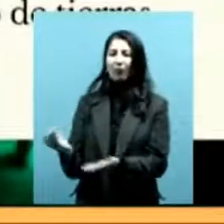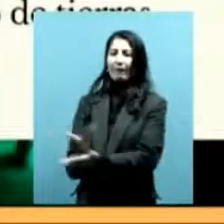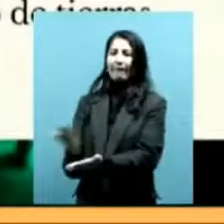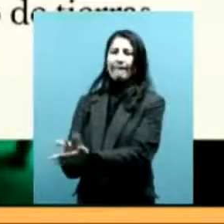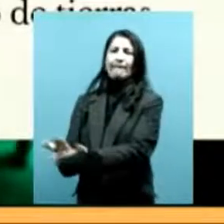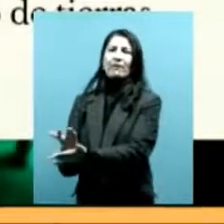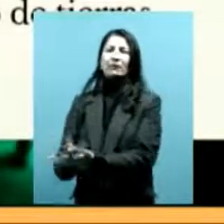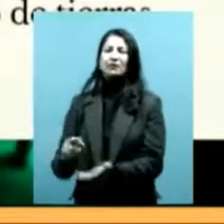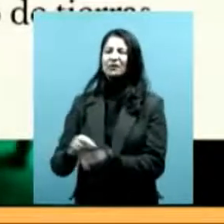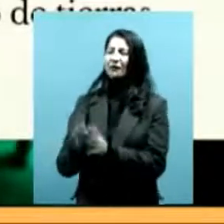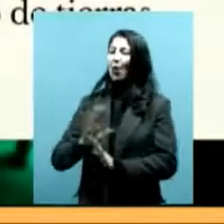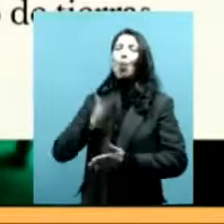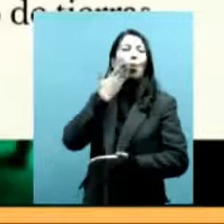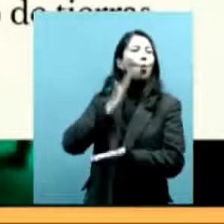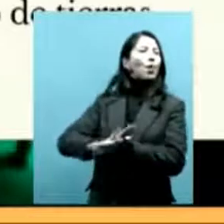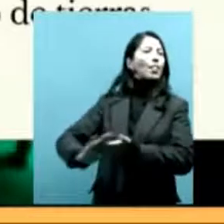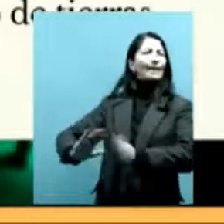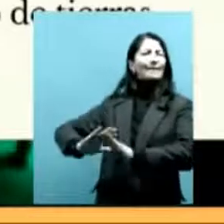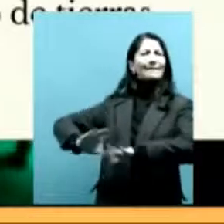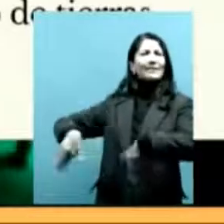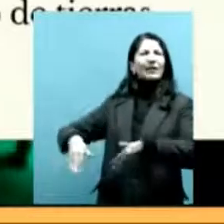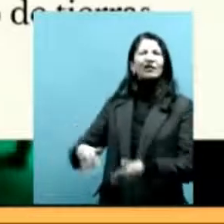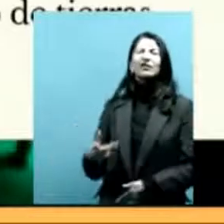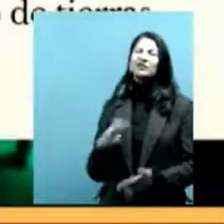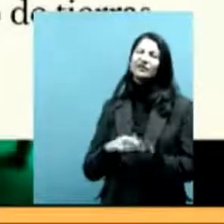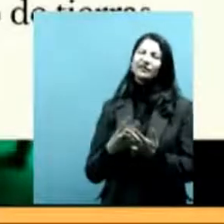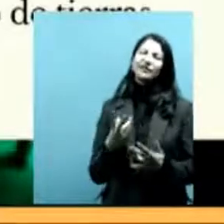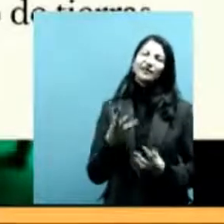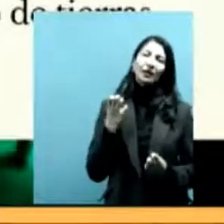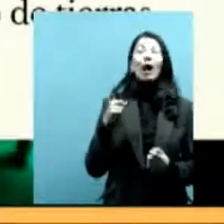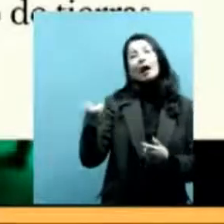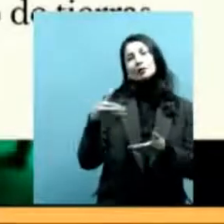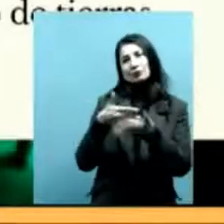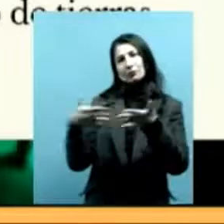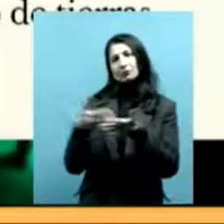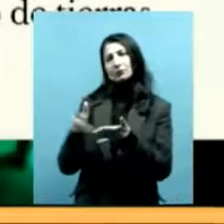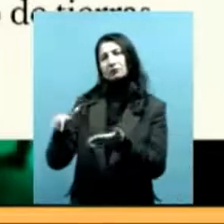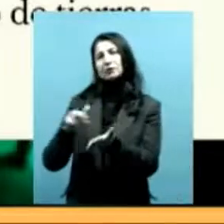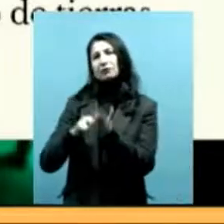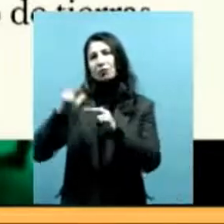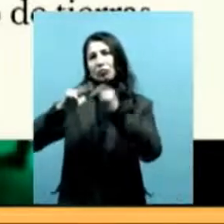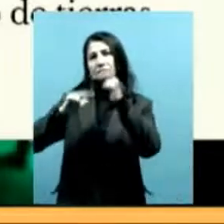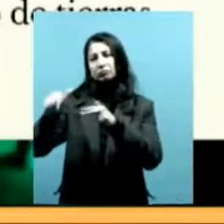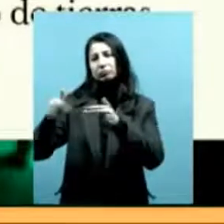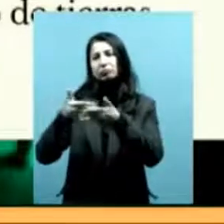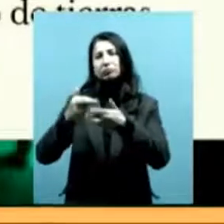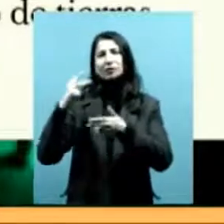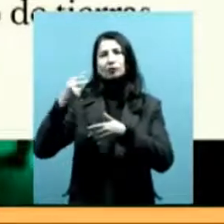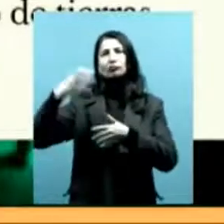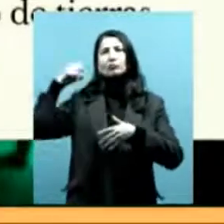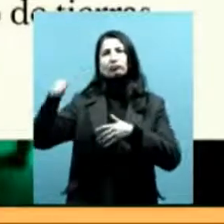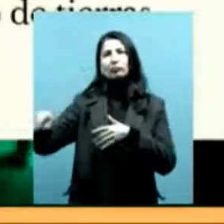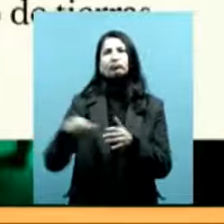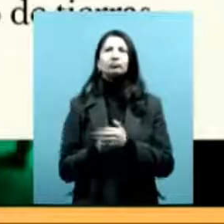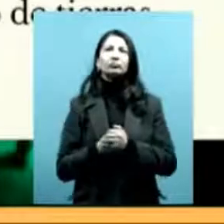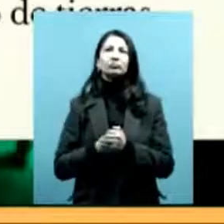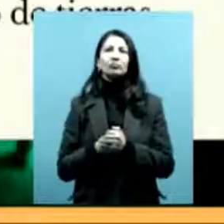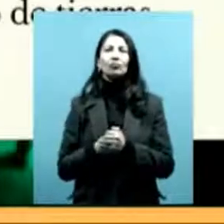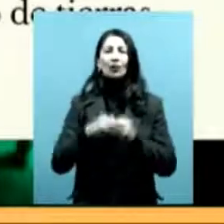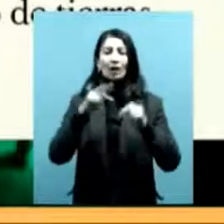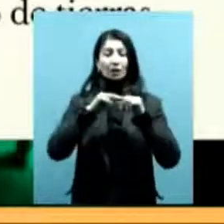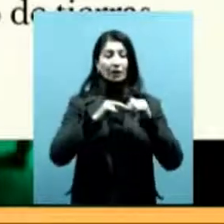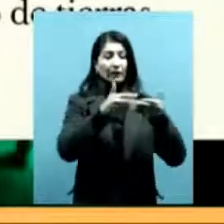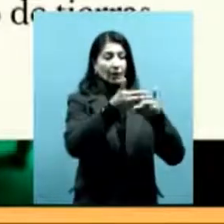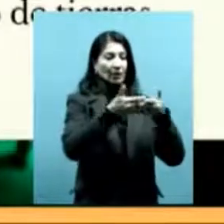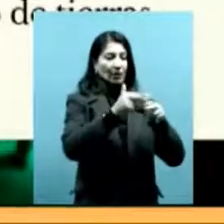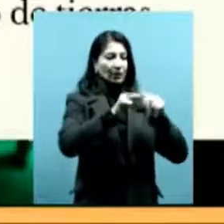El cuarto mecanismo es la reconstrucción de los dispositivos, este es el que me interesaba señalar, ¿no es cierto? Que es la reconstrucción de los